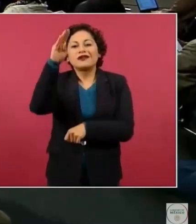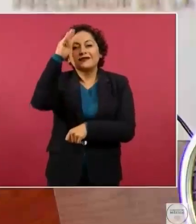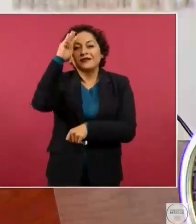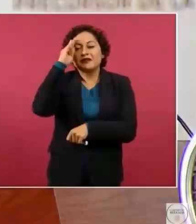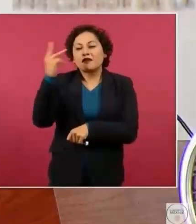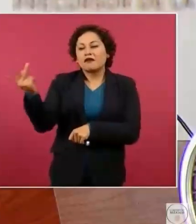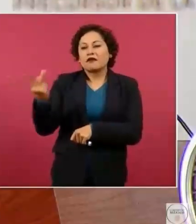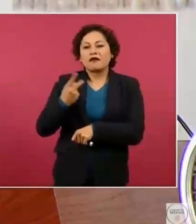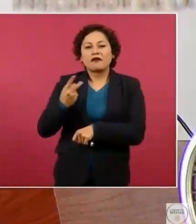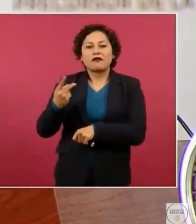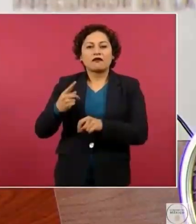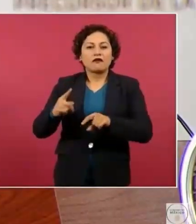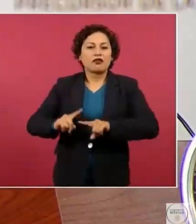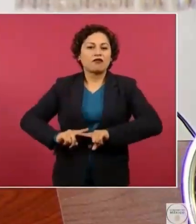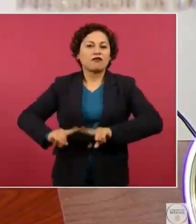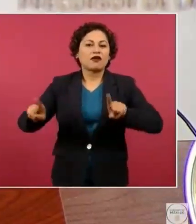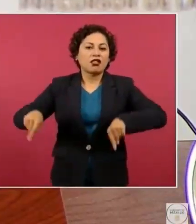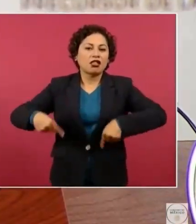Mejor no opino nada.